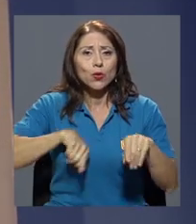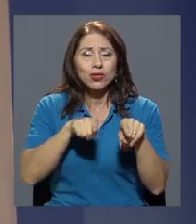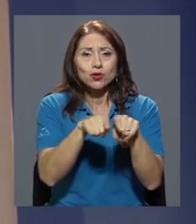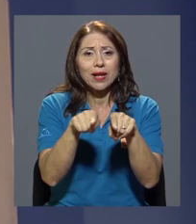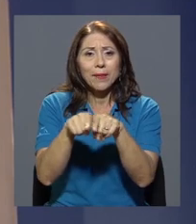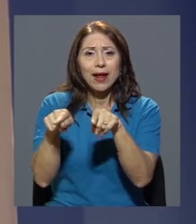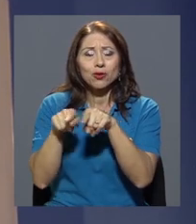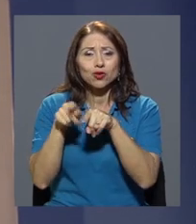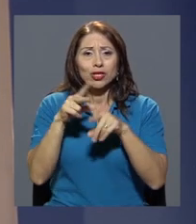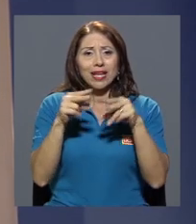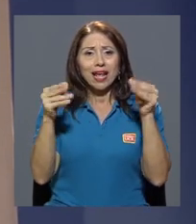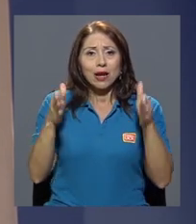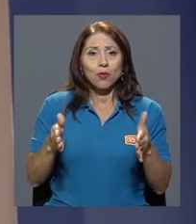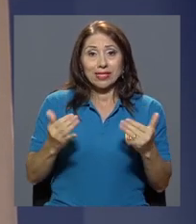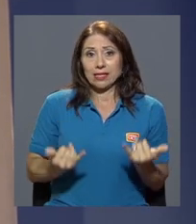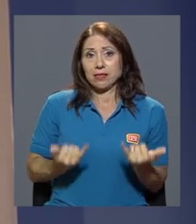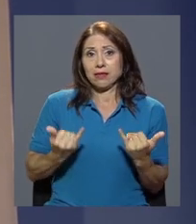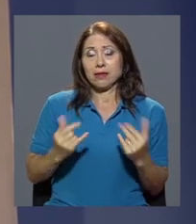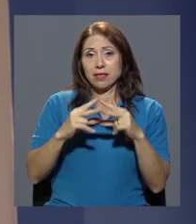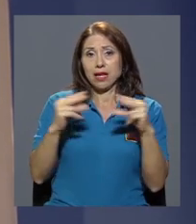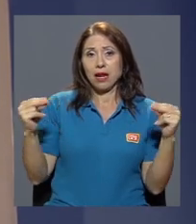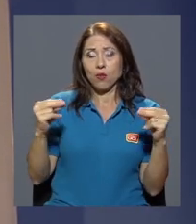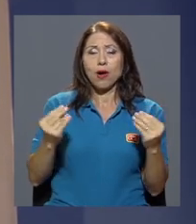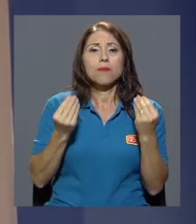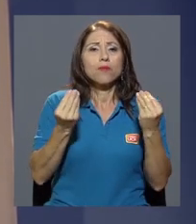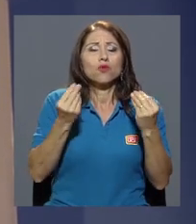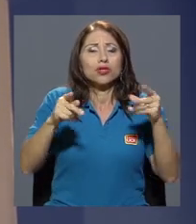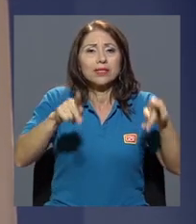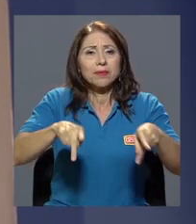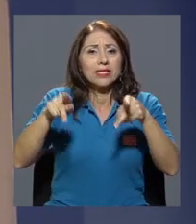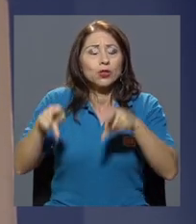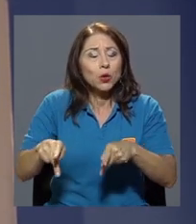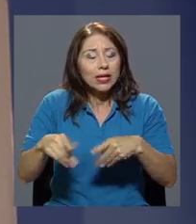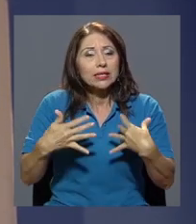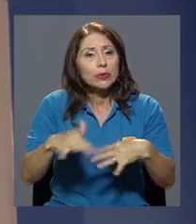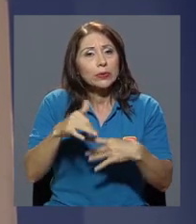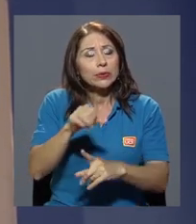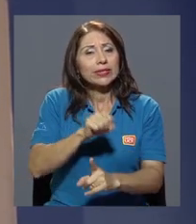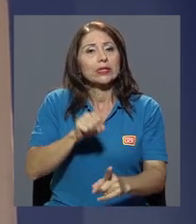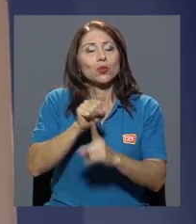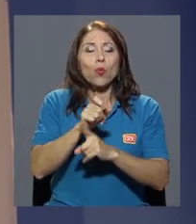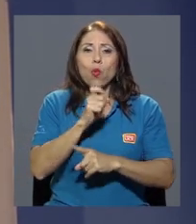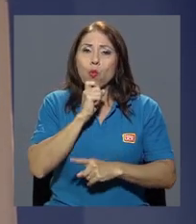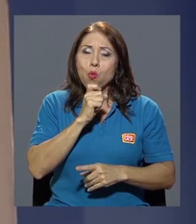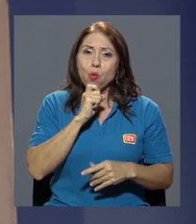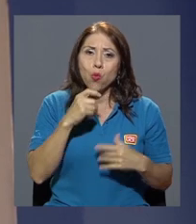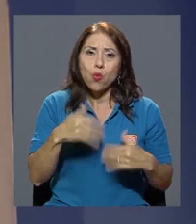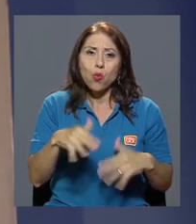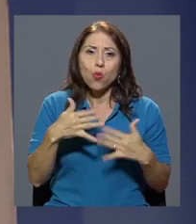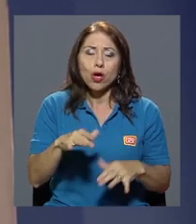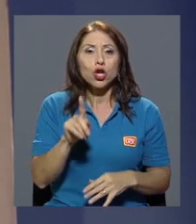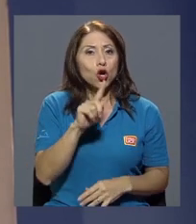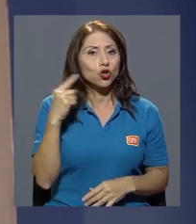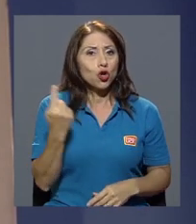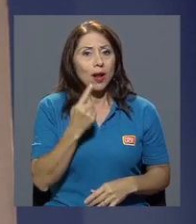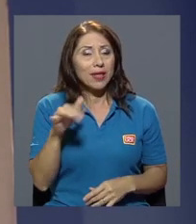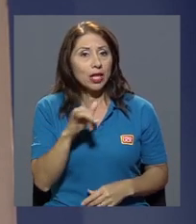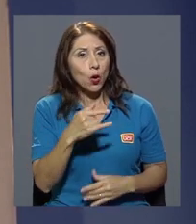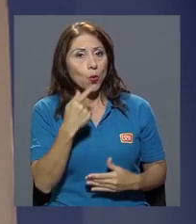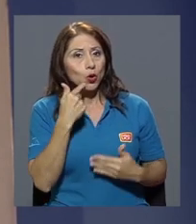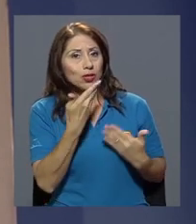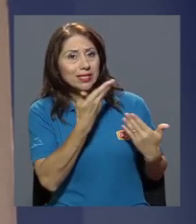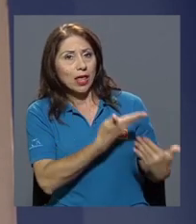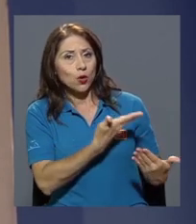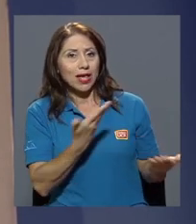en Nicaragua el día de hoy muchas personas están viviendo momentos muy difíciles. No solamente, como nos presentaba